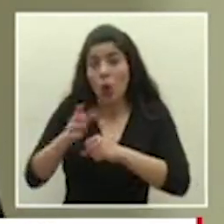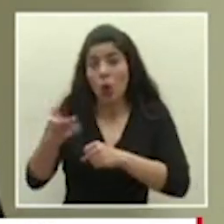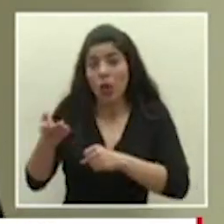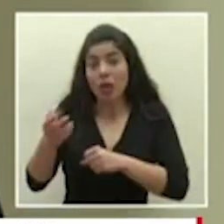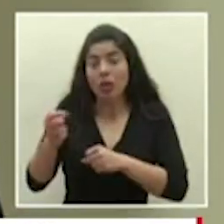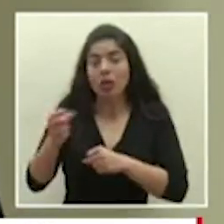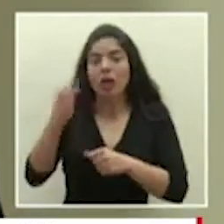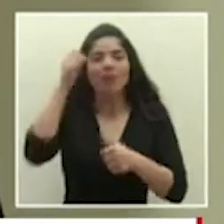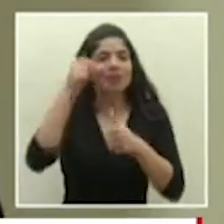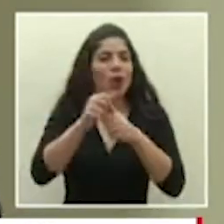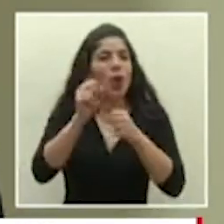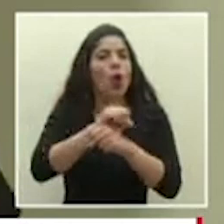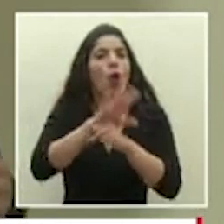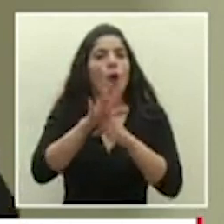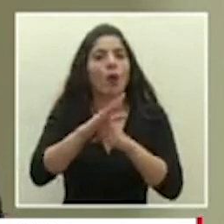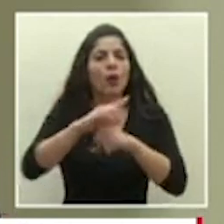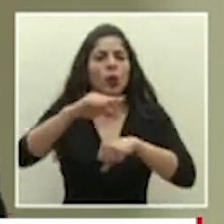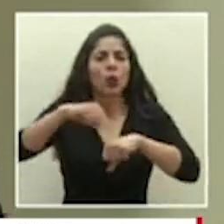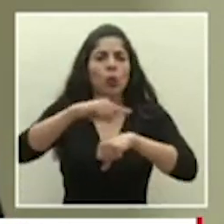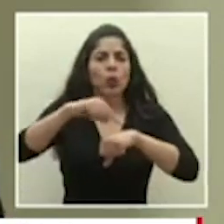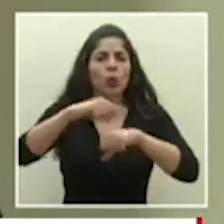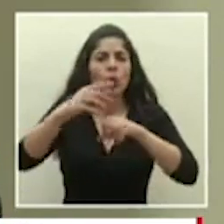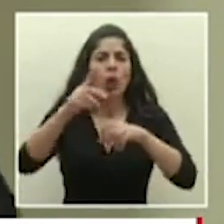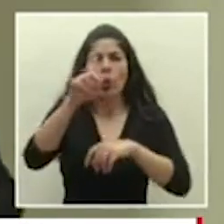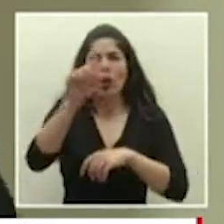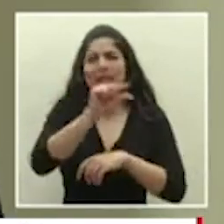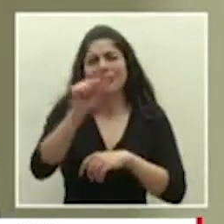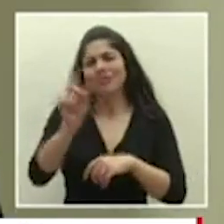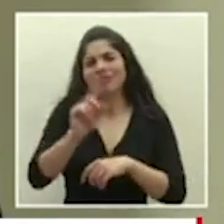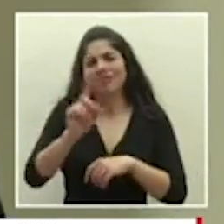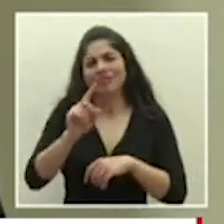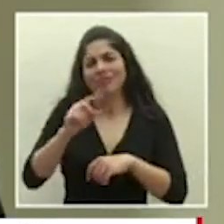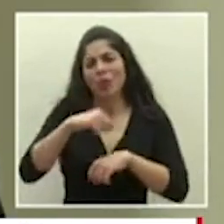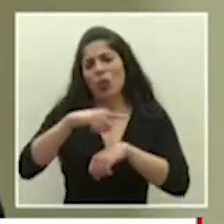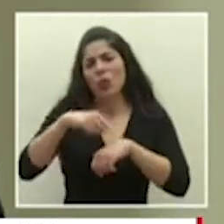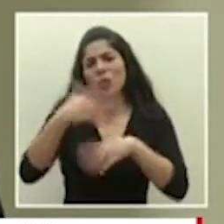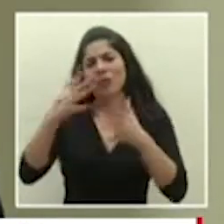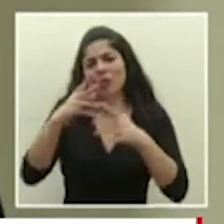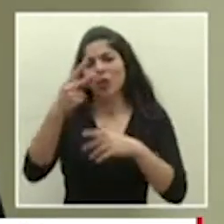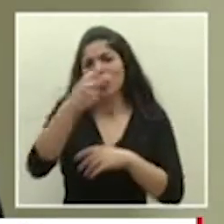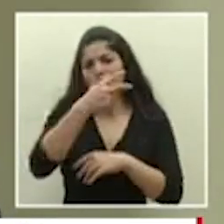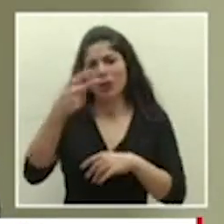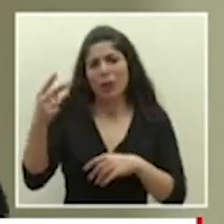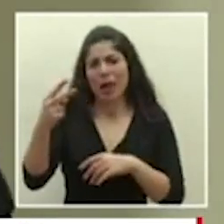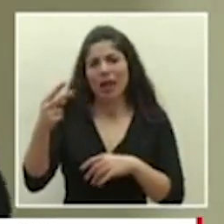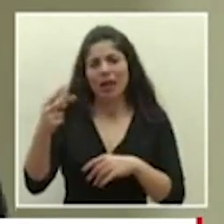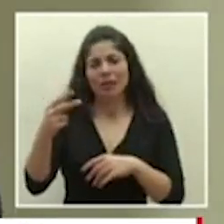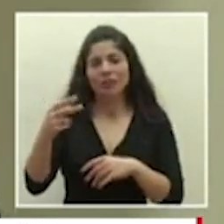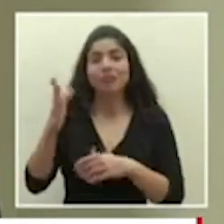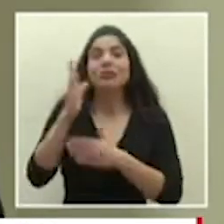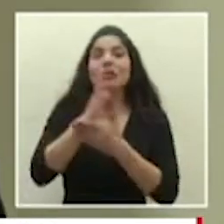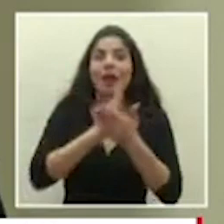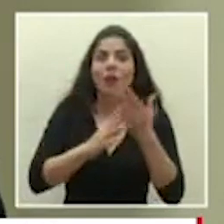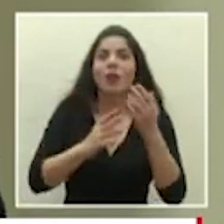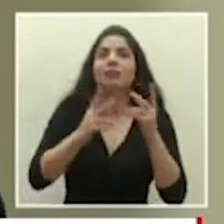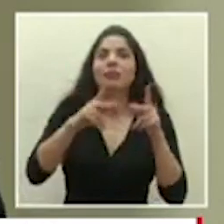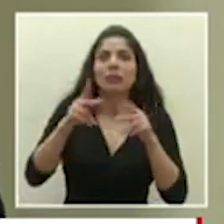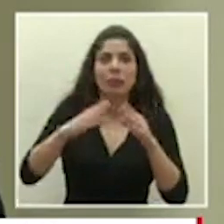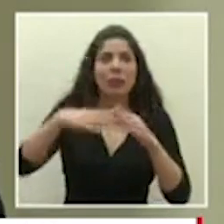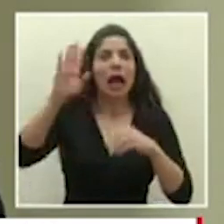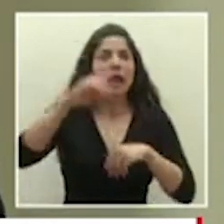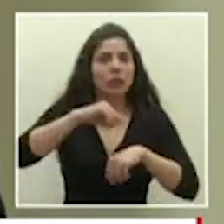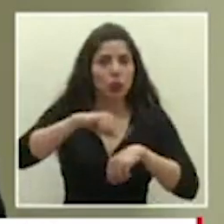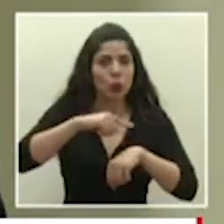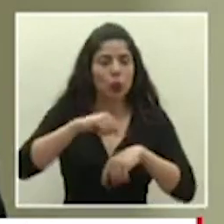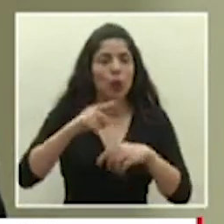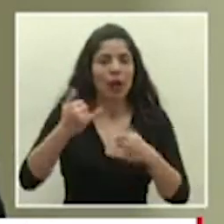el COVID-19 dura no una semana sino normalmente dos semanas inclusive en algunos casos más entonces